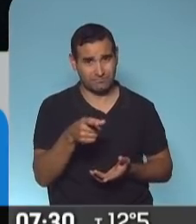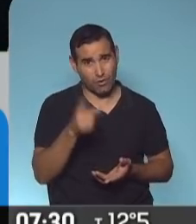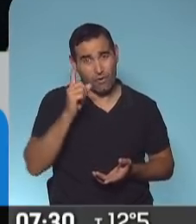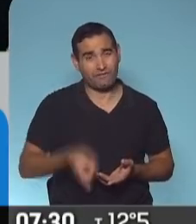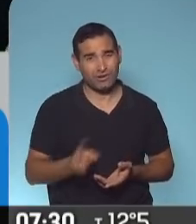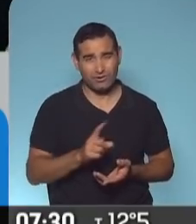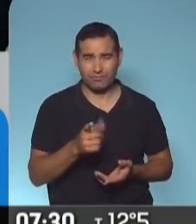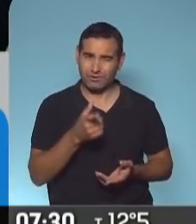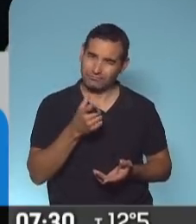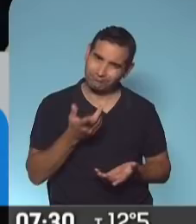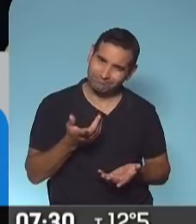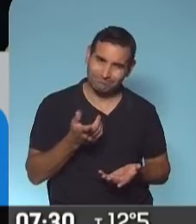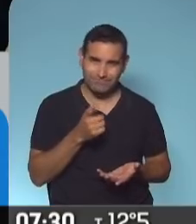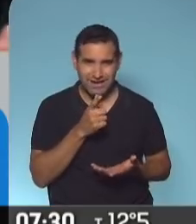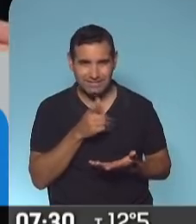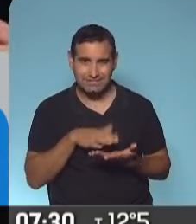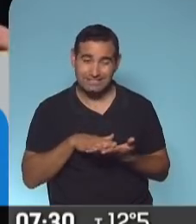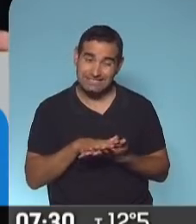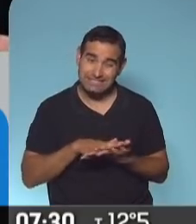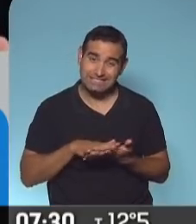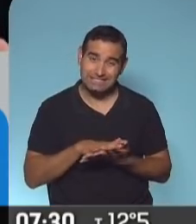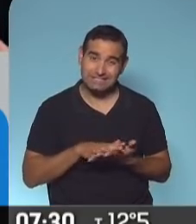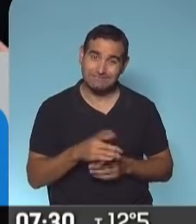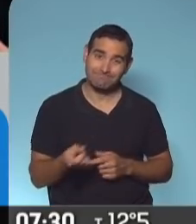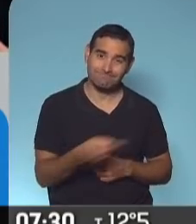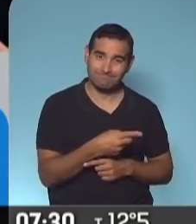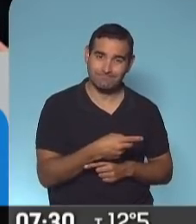obligación, pero casi es un convite irresistible.